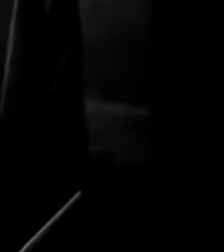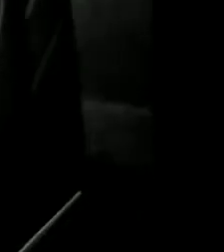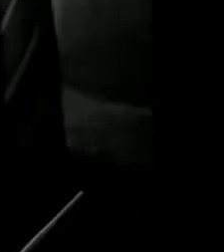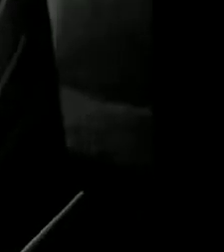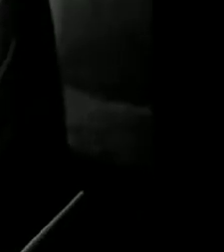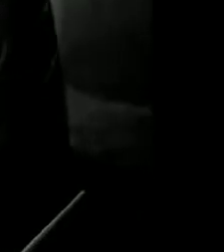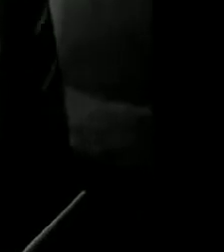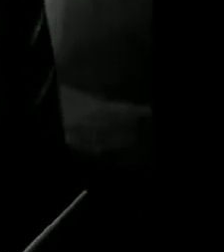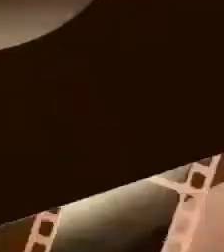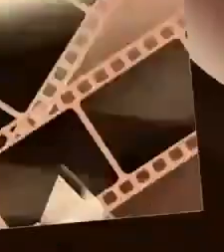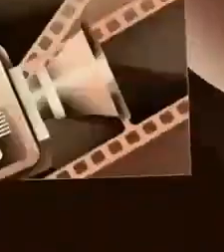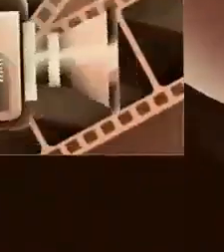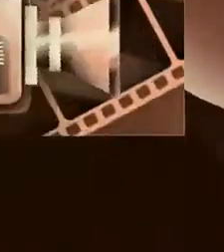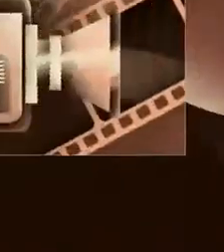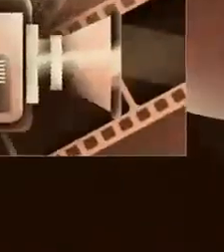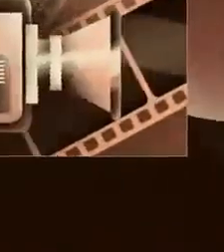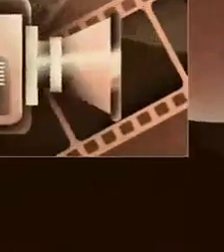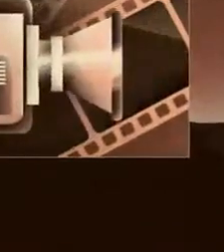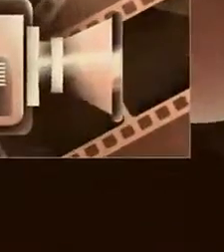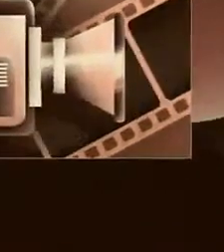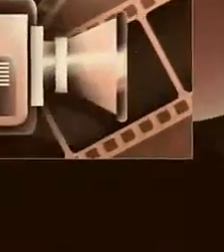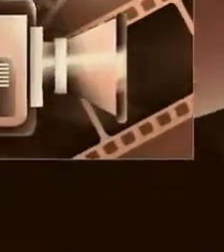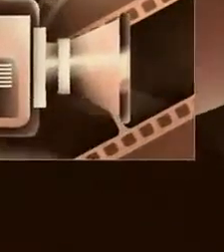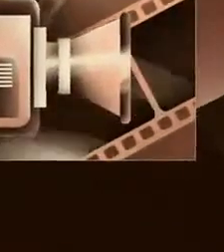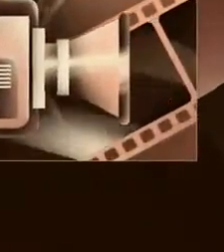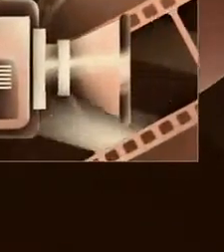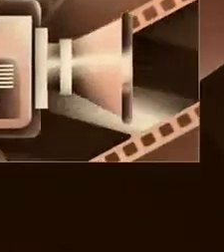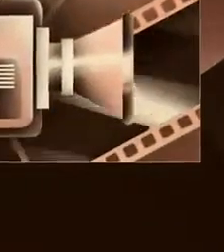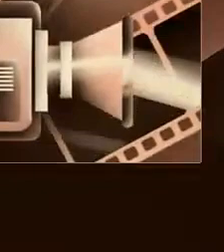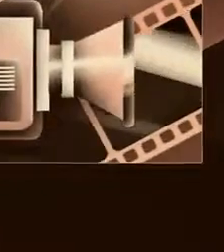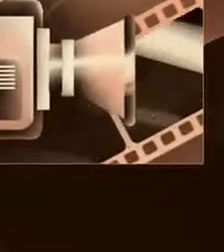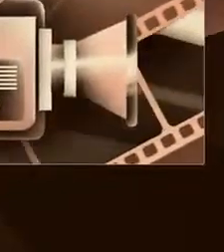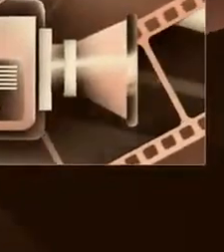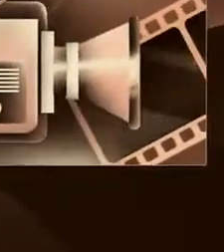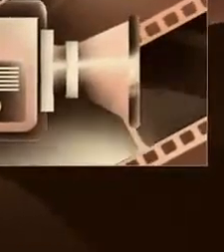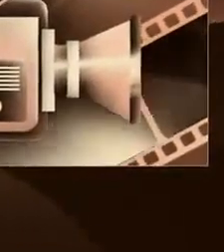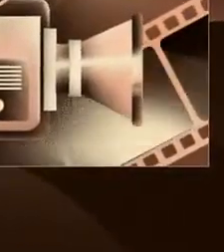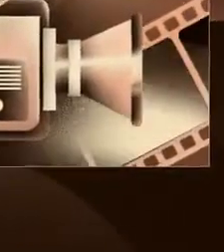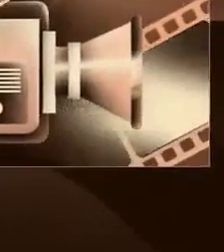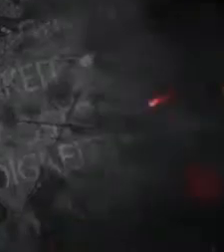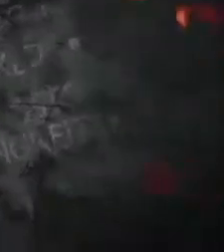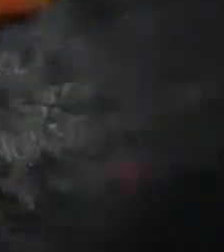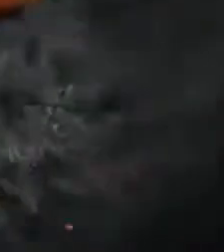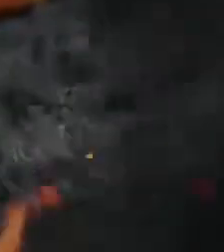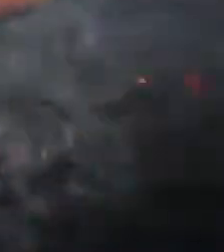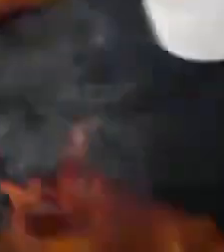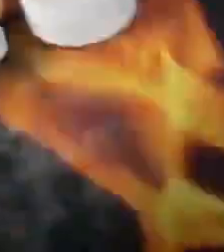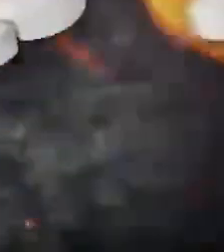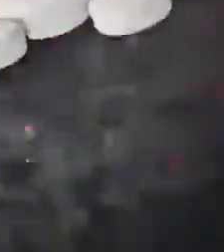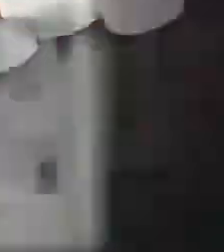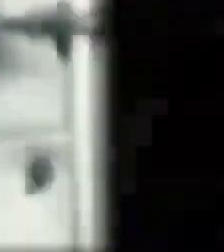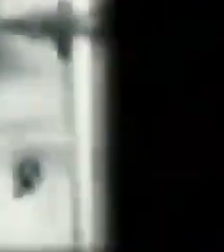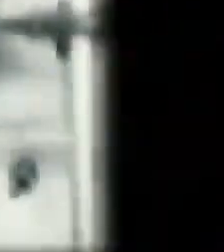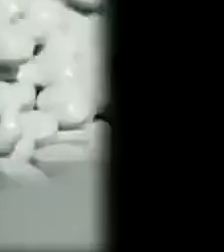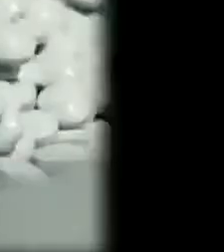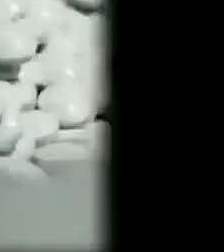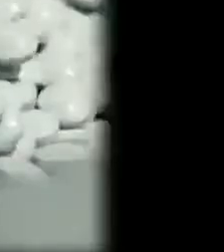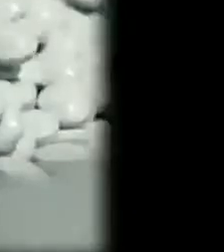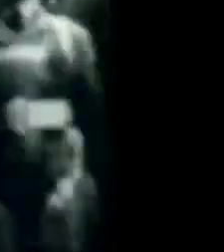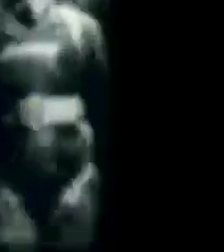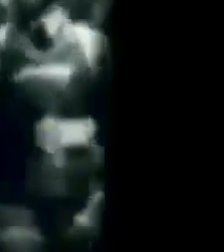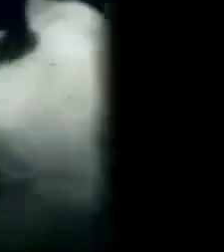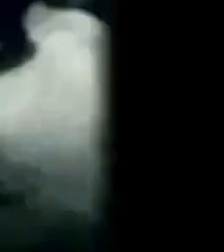Maclovia, con María Félix y Pedro Armendariz. Jueves al mediodía. Los nazis crearon las